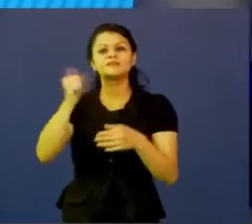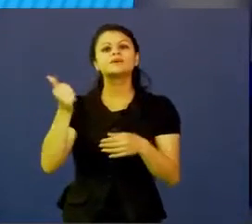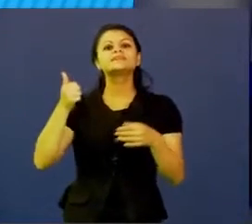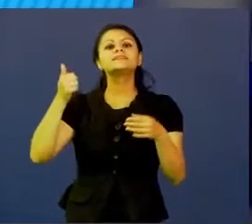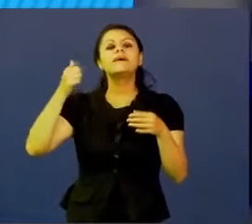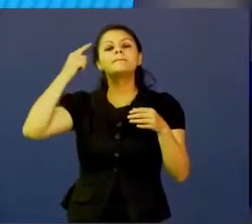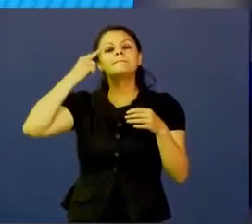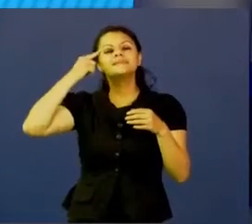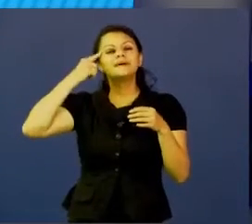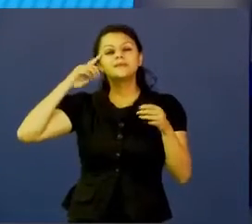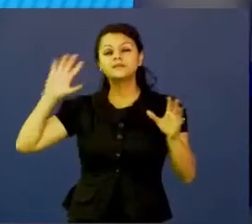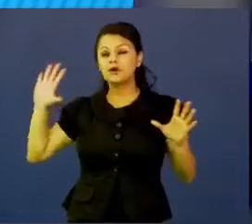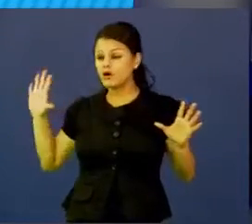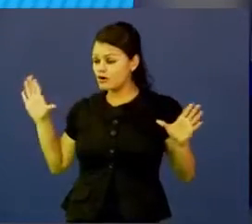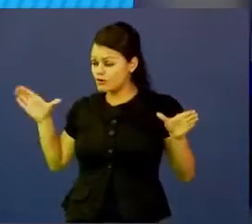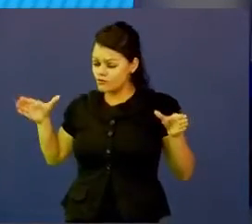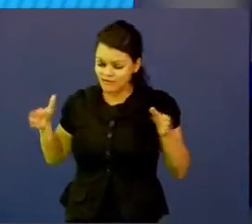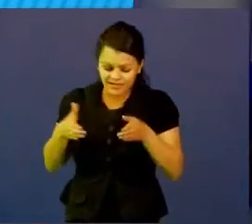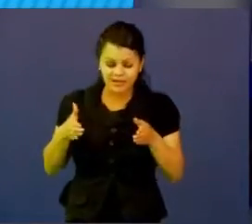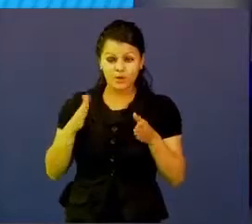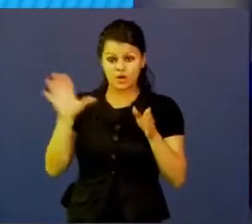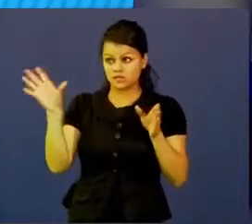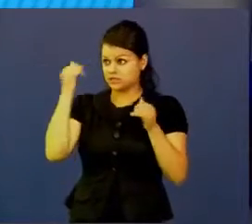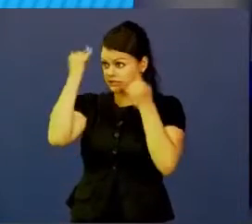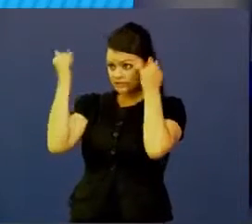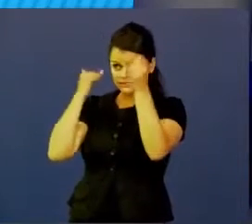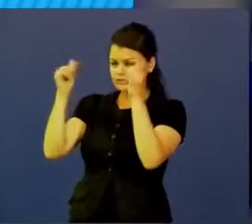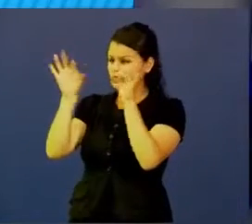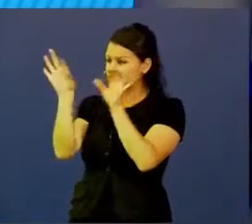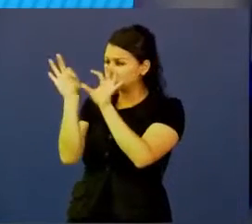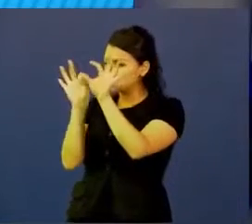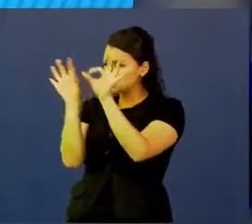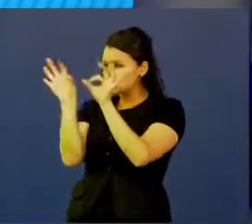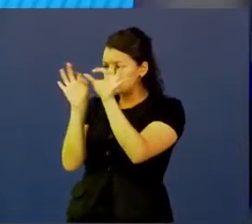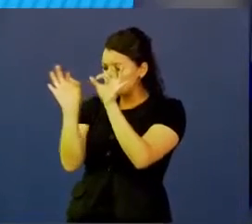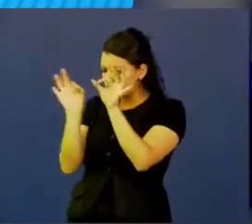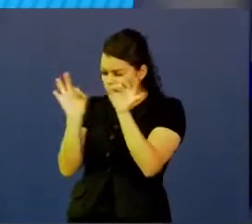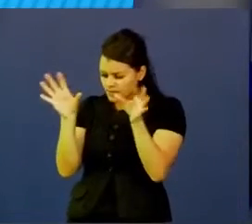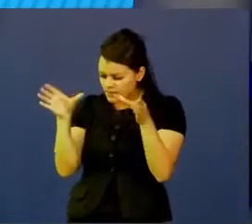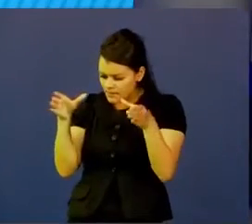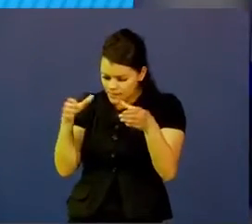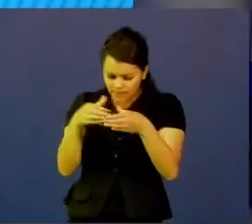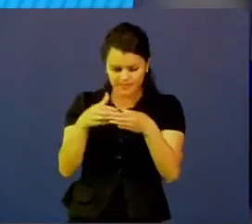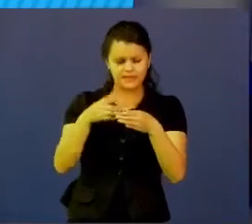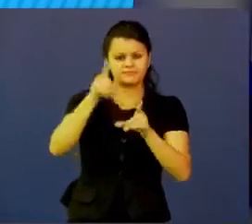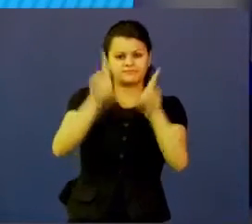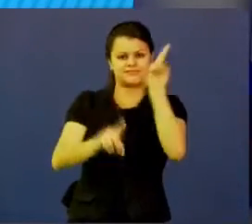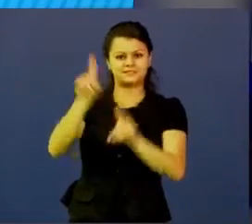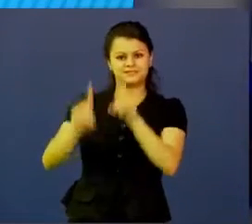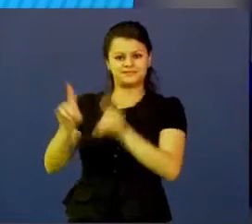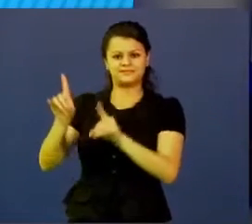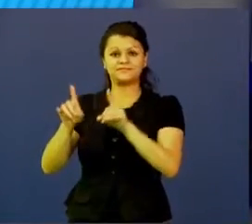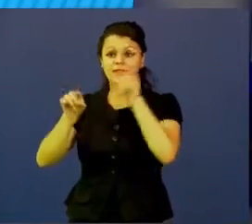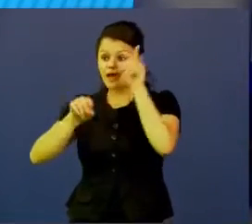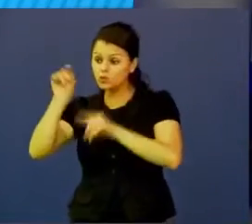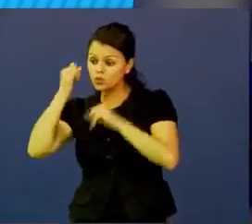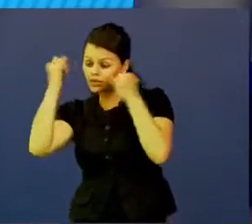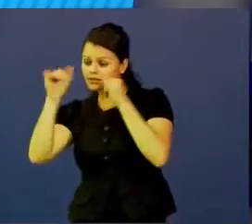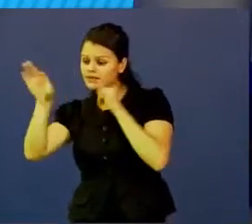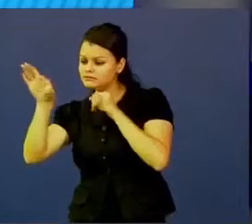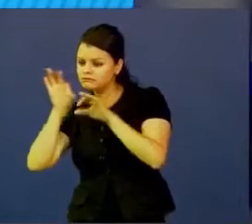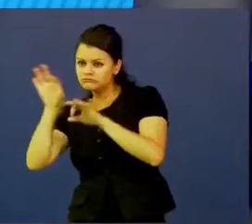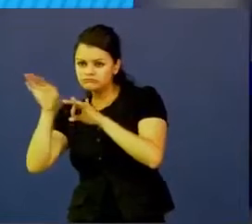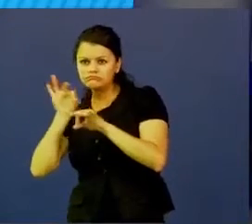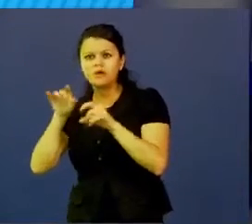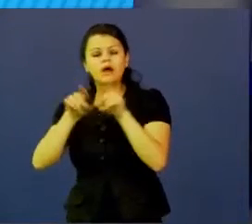todas esas ideas empezamos a filtrar y tomamos unas decisiones y unimos algunas ideas, seleccionamos algunas